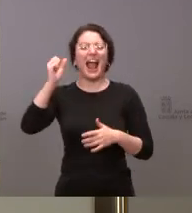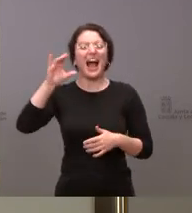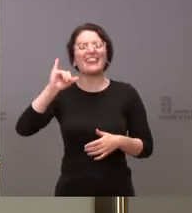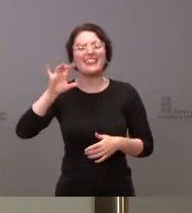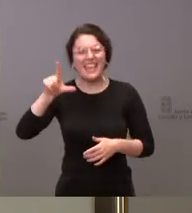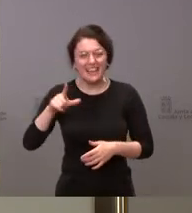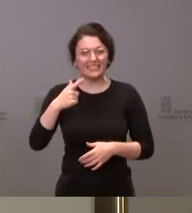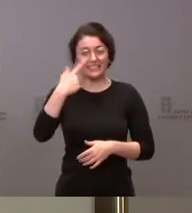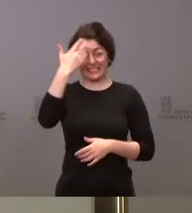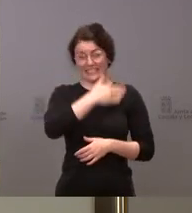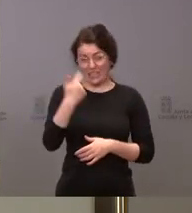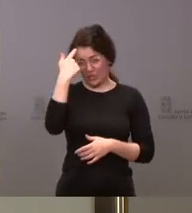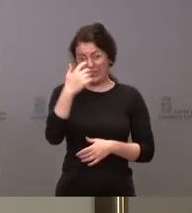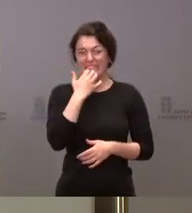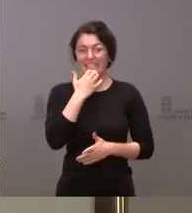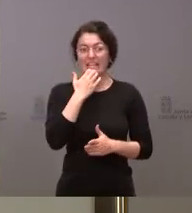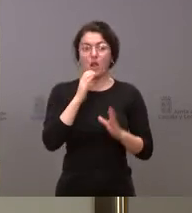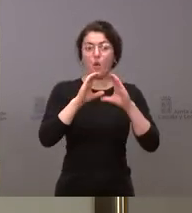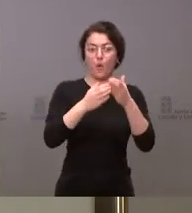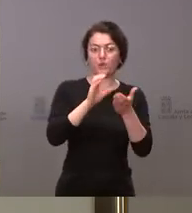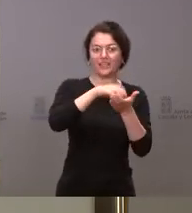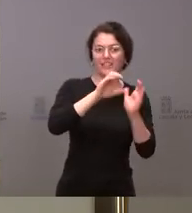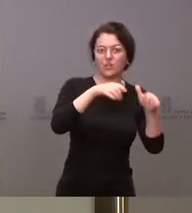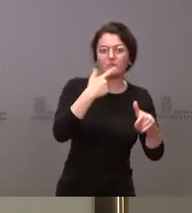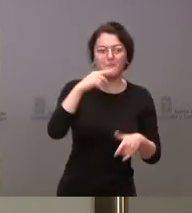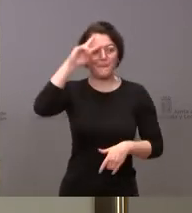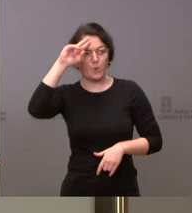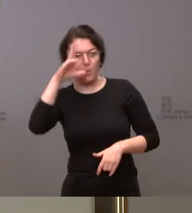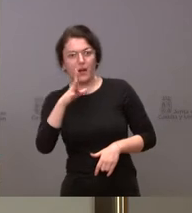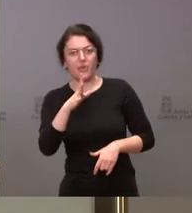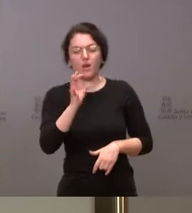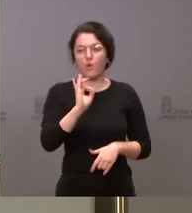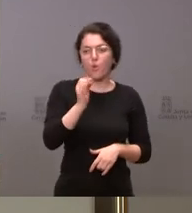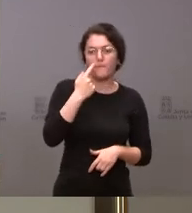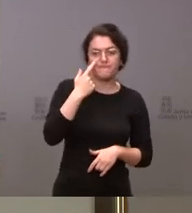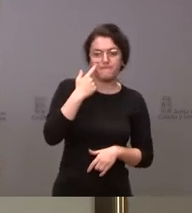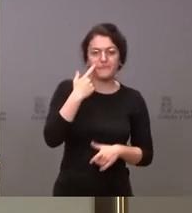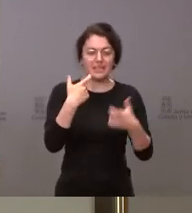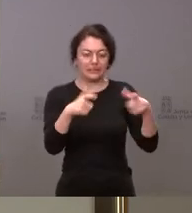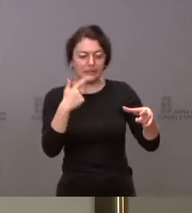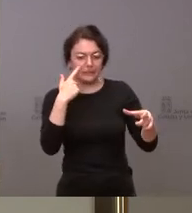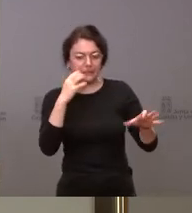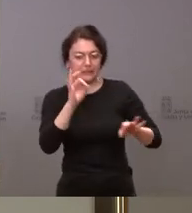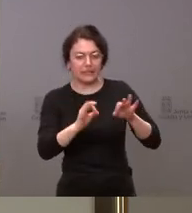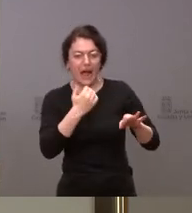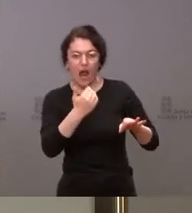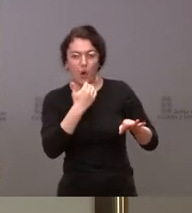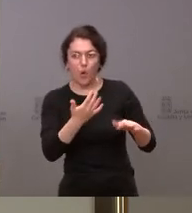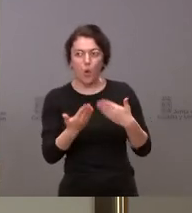Castilla y León está preocupada por esto, va a reordenar el sector, tiene que hacerlo, no tiene que hacerlo.